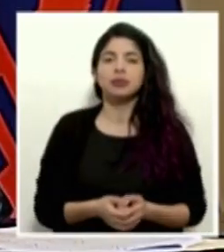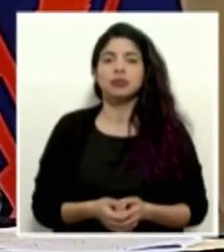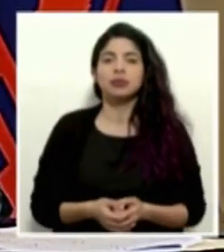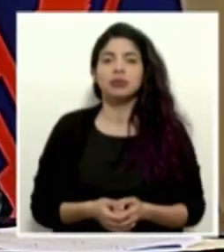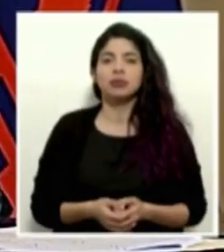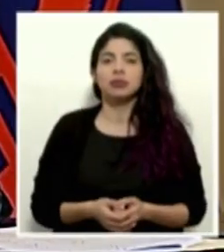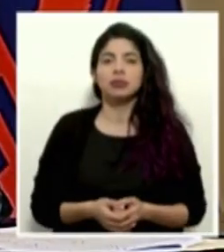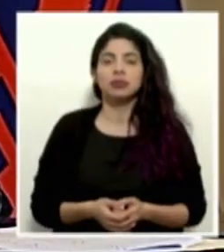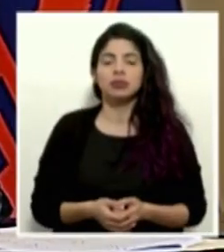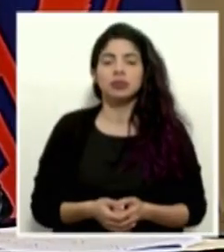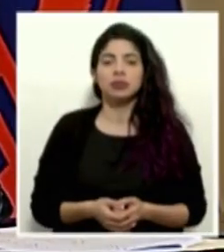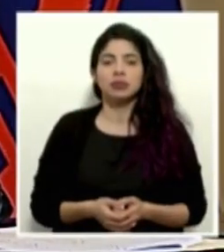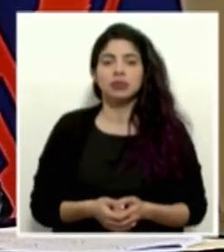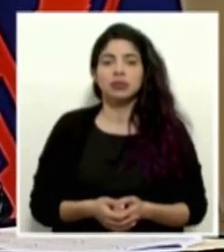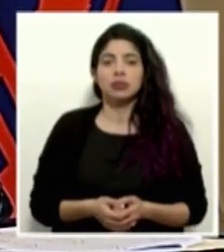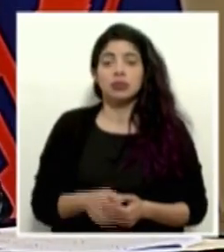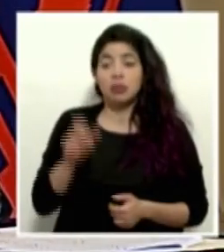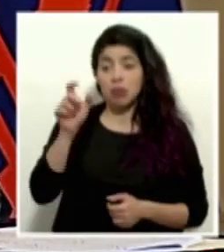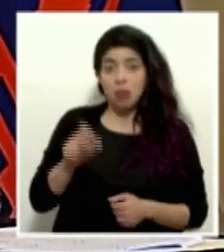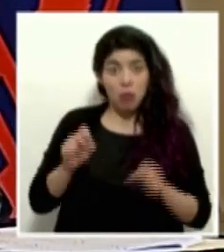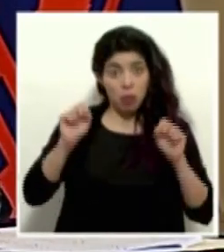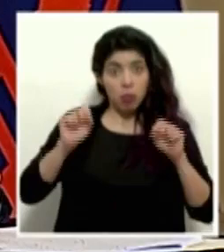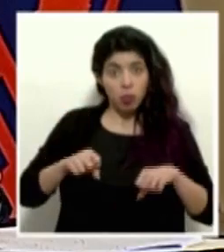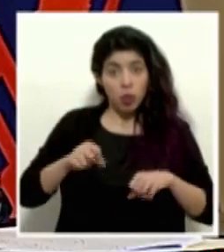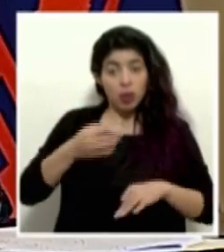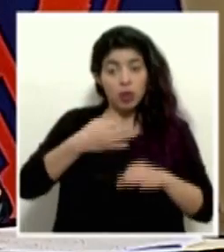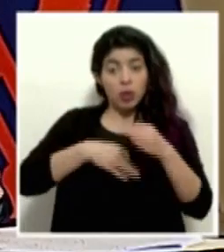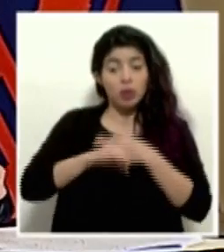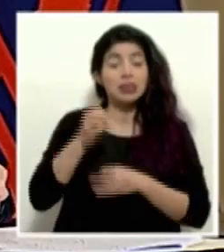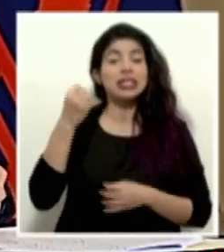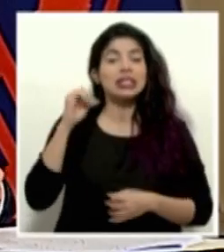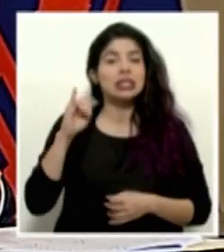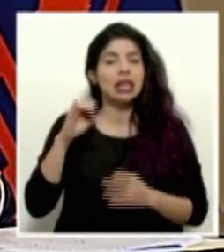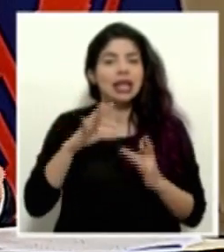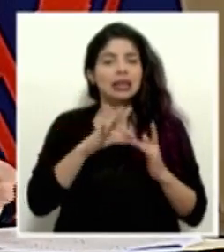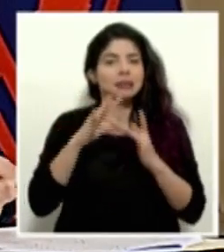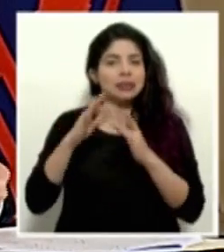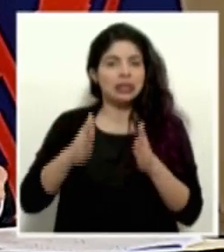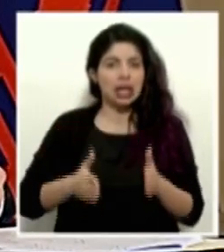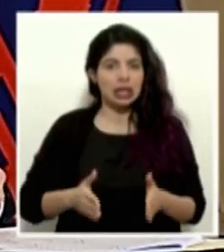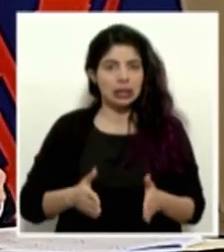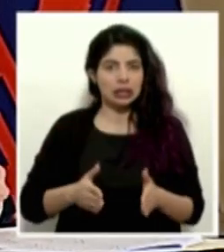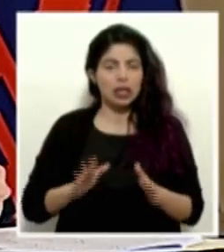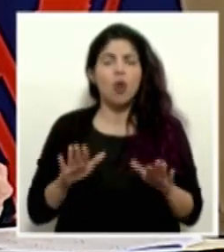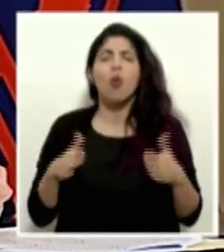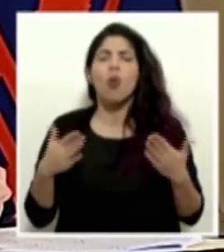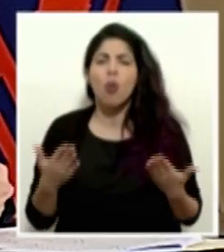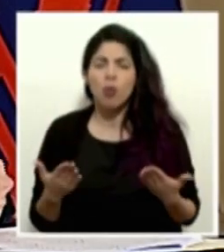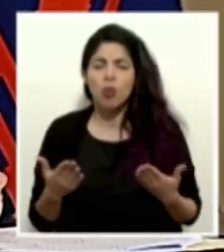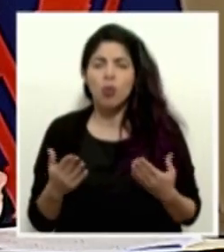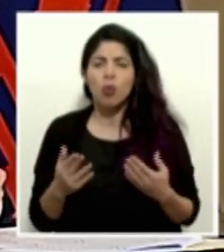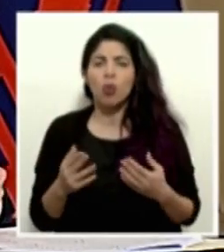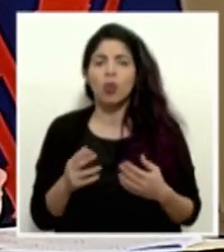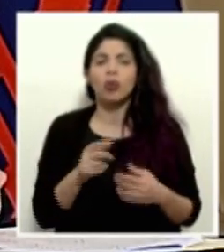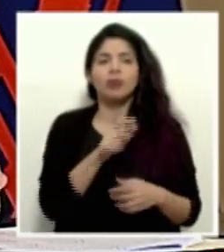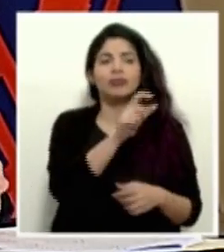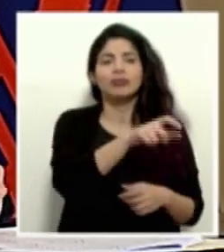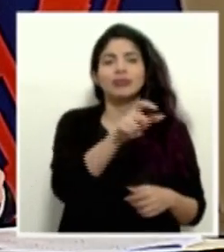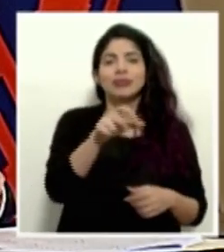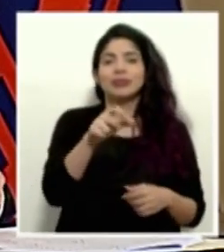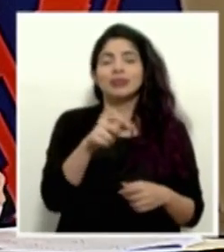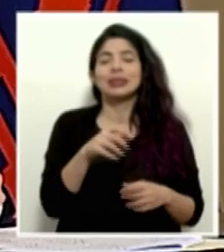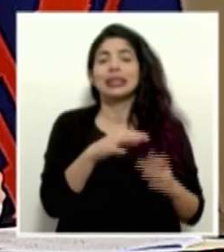sustituirlos cuando son especialistas, echando mano de los especialistas